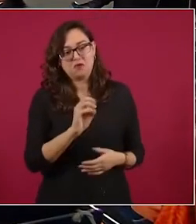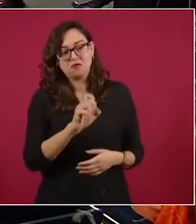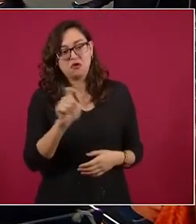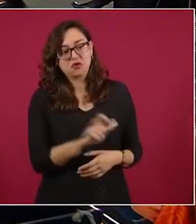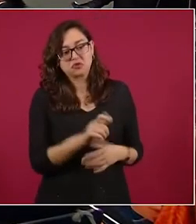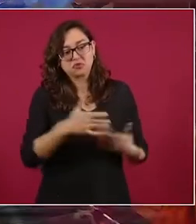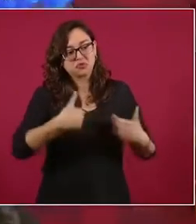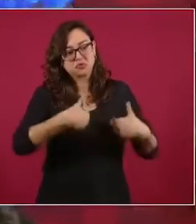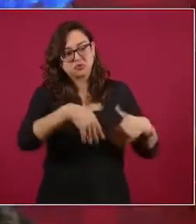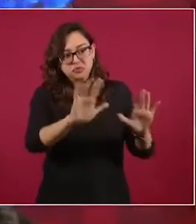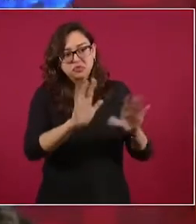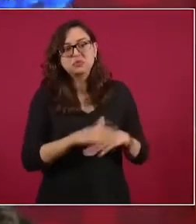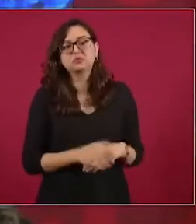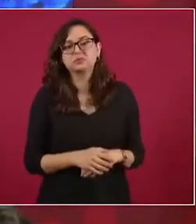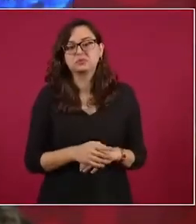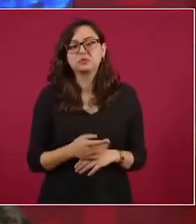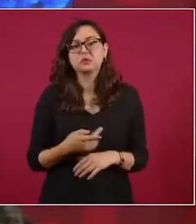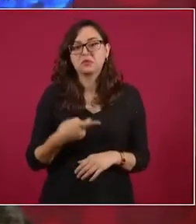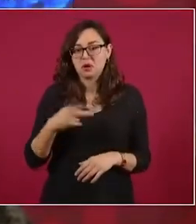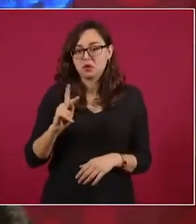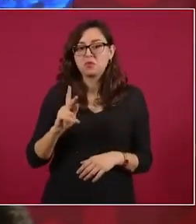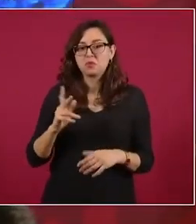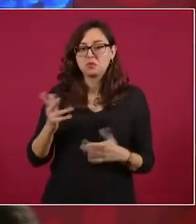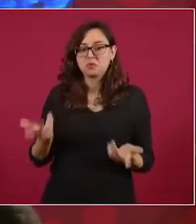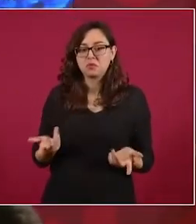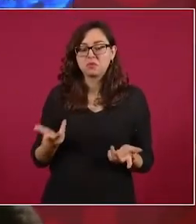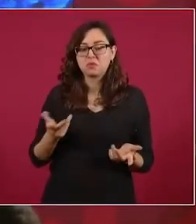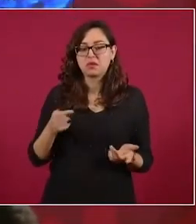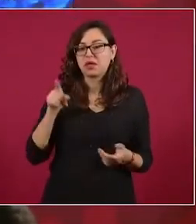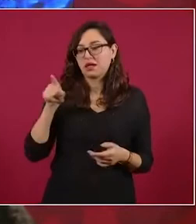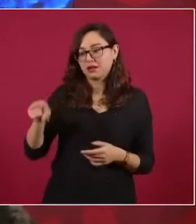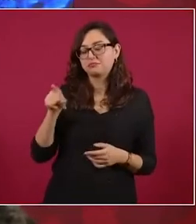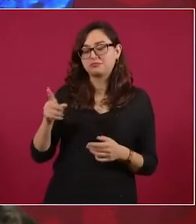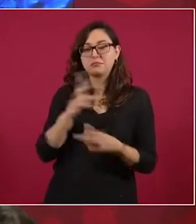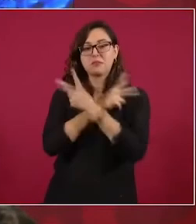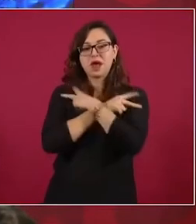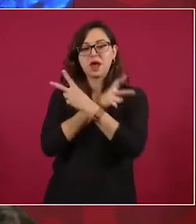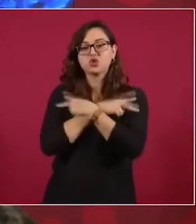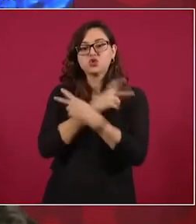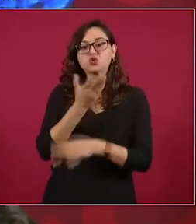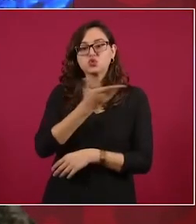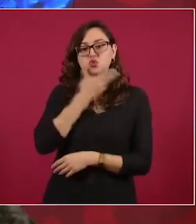se va de vacaciones aquí, a la casa de Roberto Hernández.